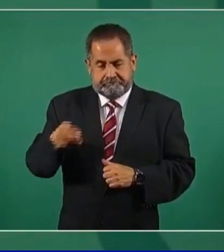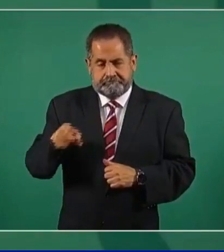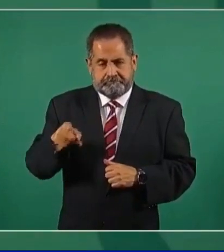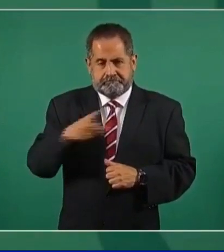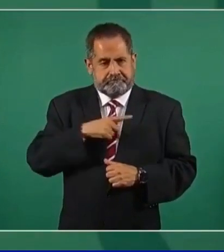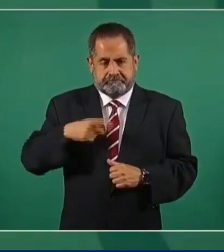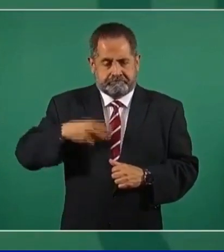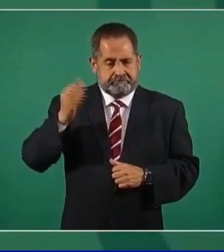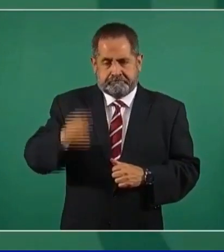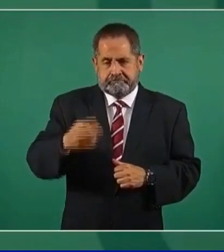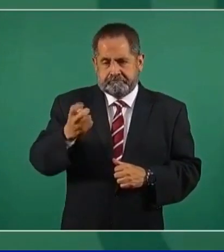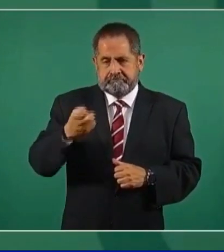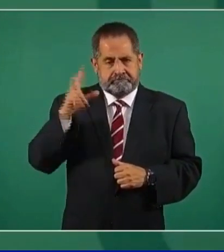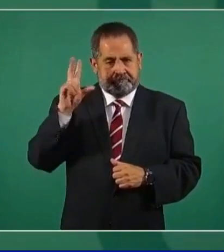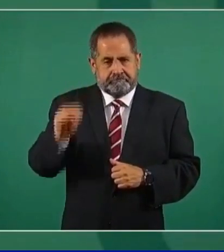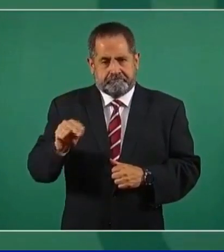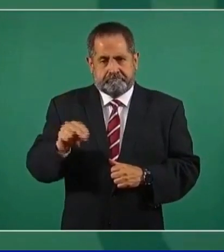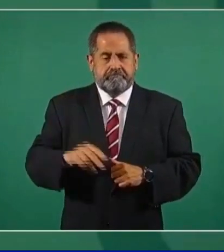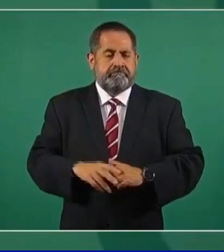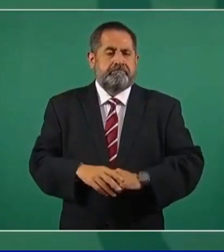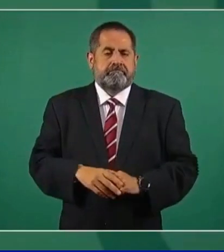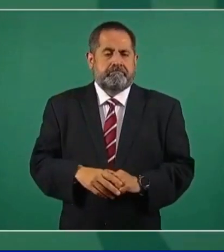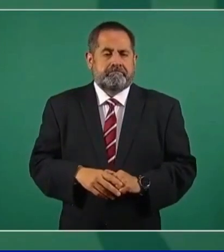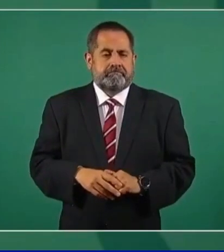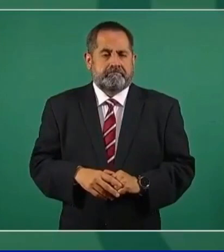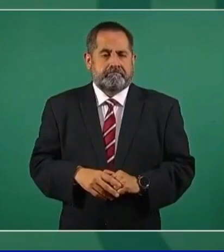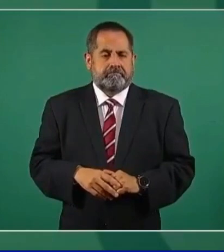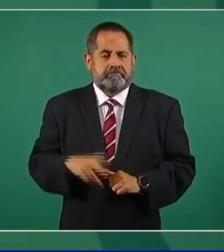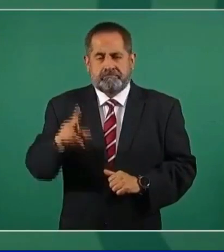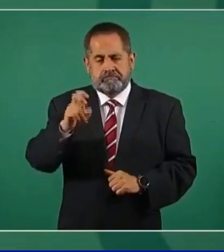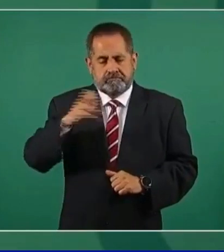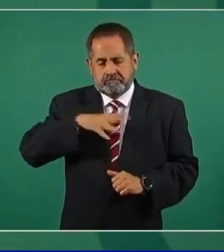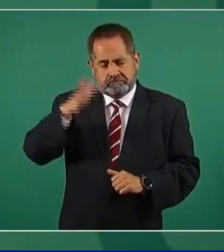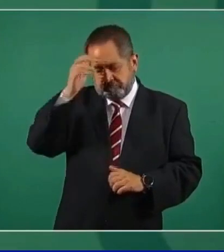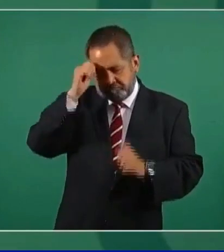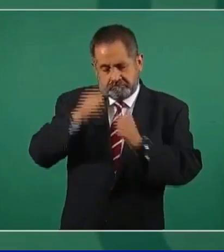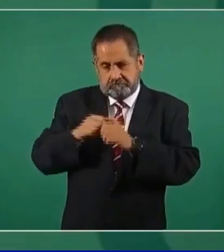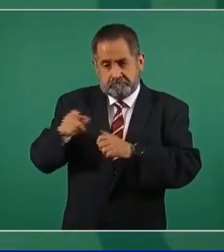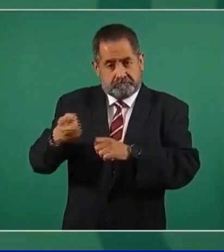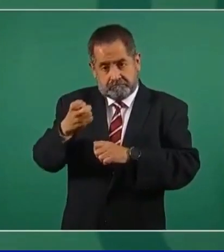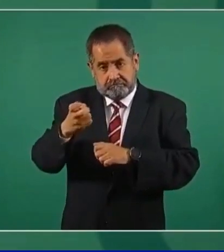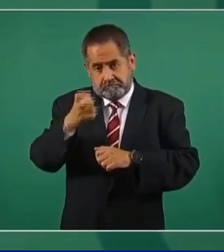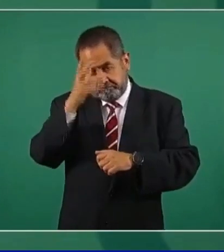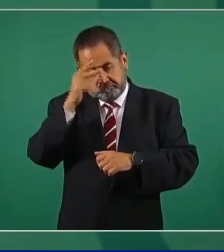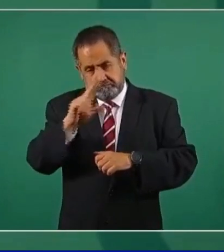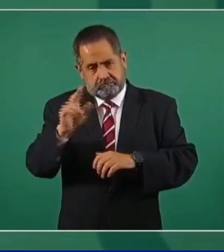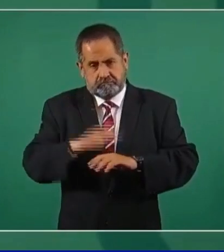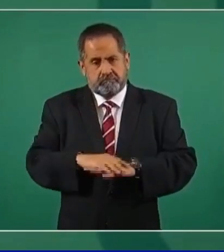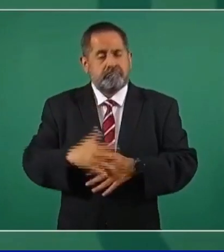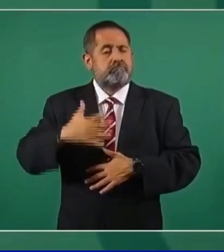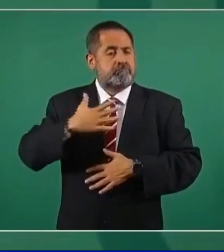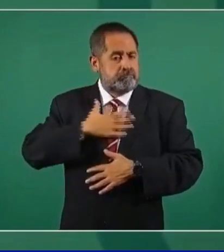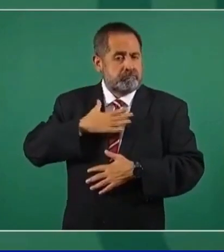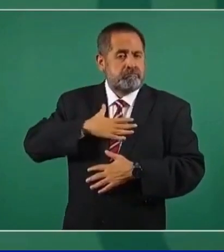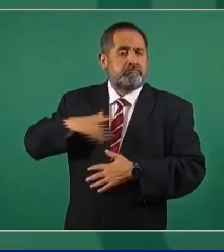aceptarse, nosotros no estamos de acuerdo con eso, porque el Estado